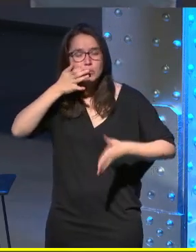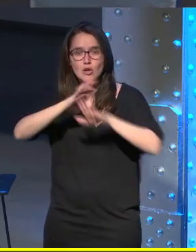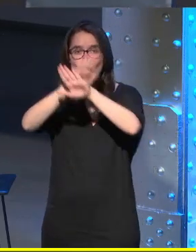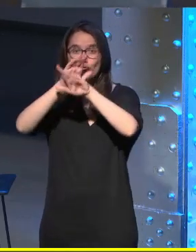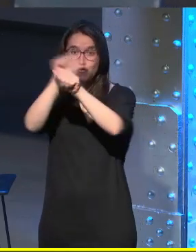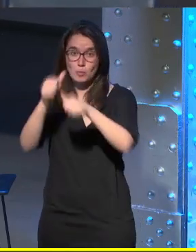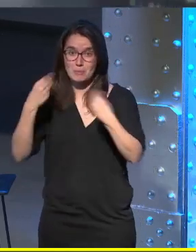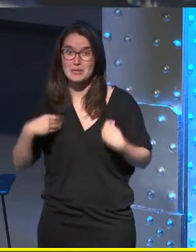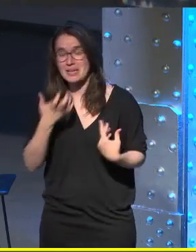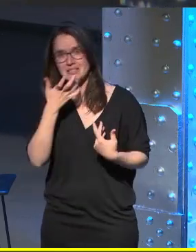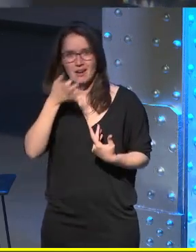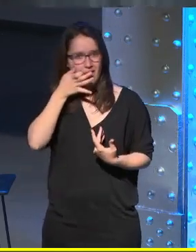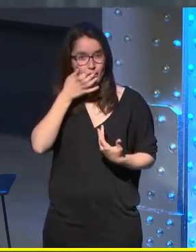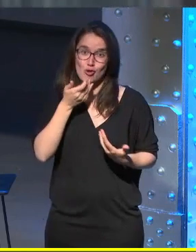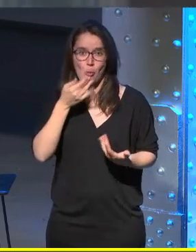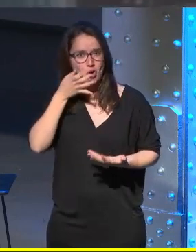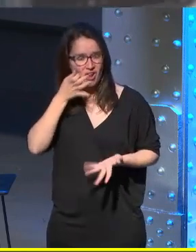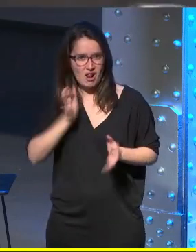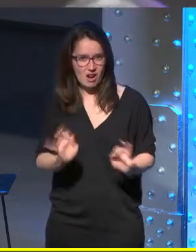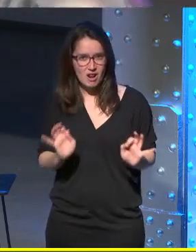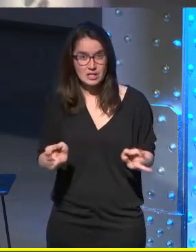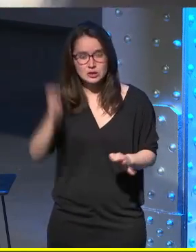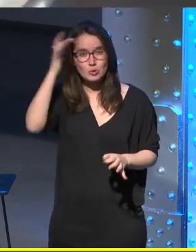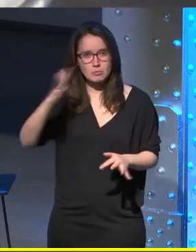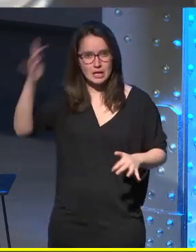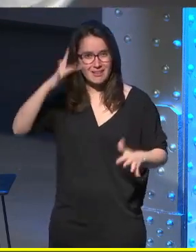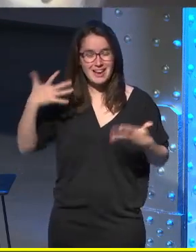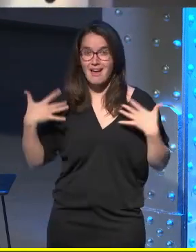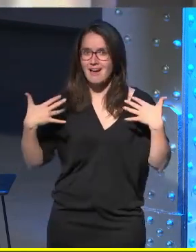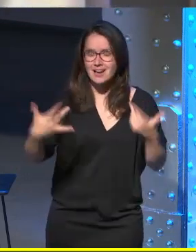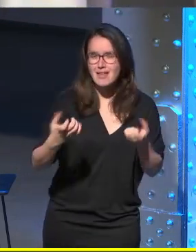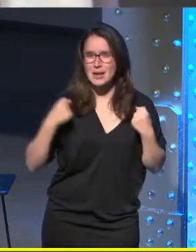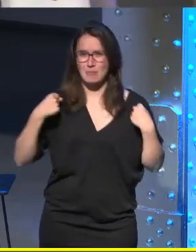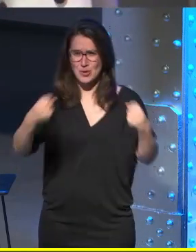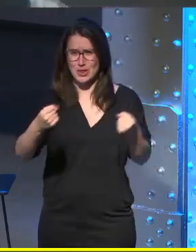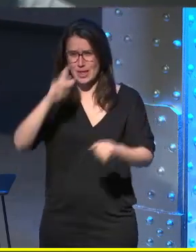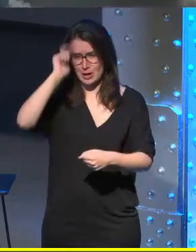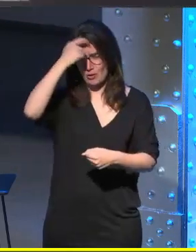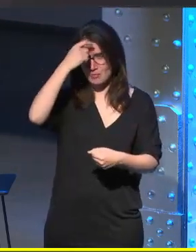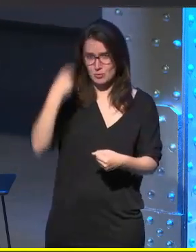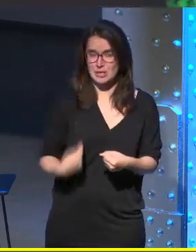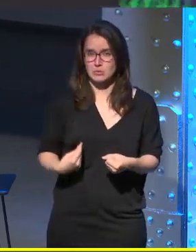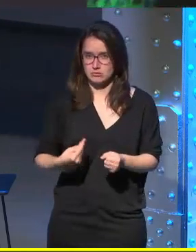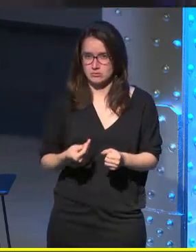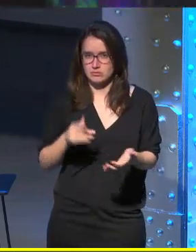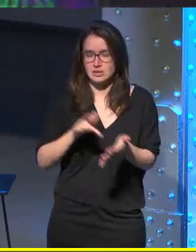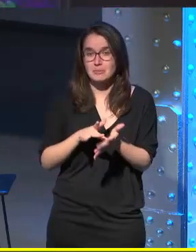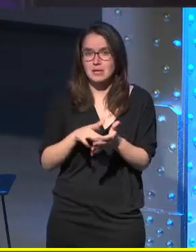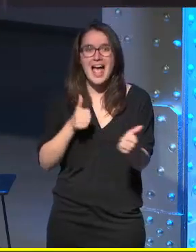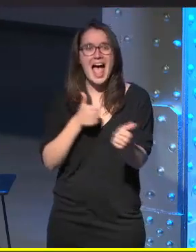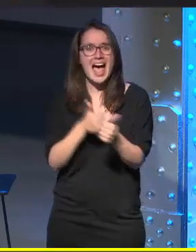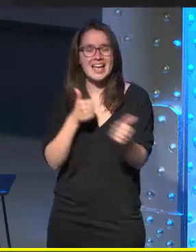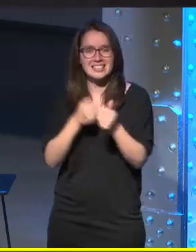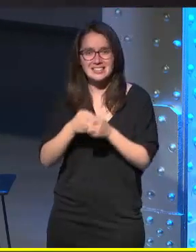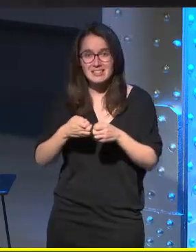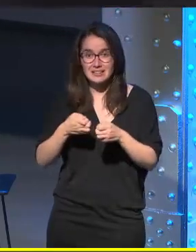forma que lo harían si fueran reales imaginaos la agilidad y la potencia que tiene este concepto por supuesto asistentes virtuales